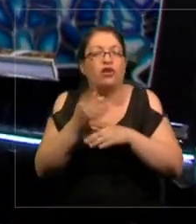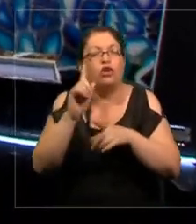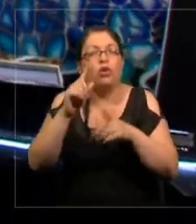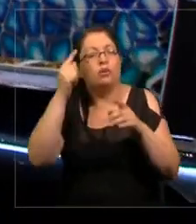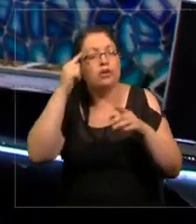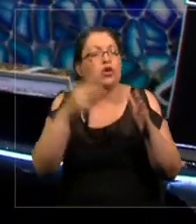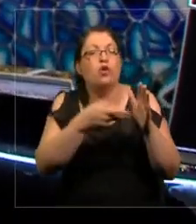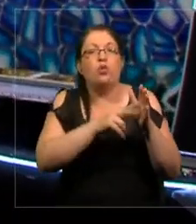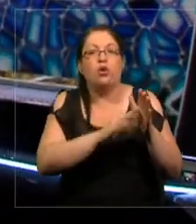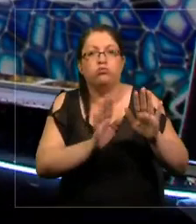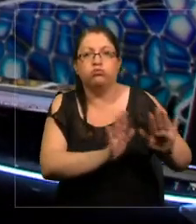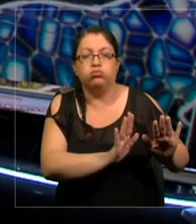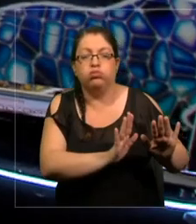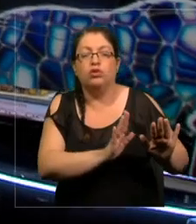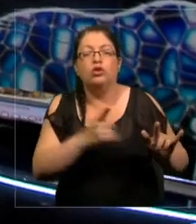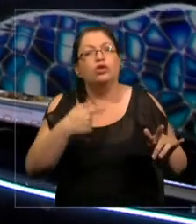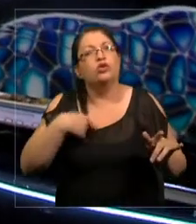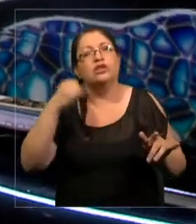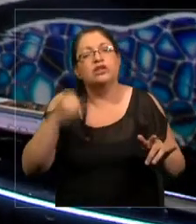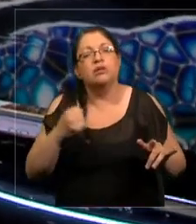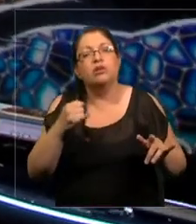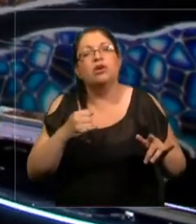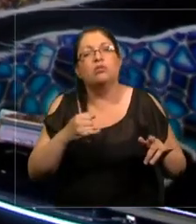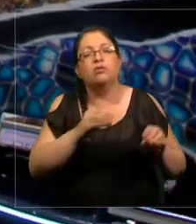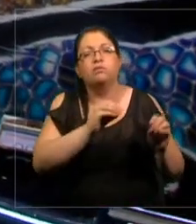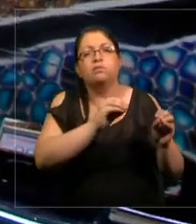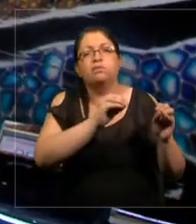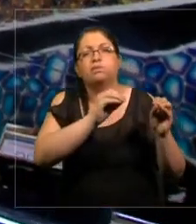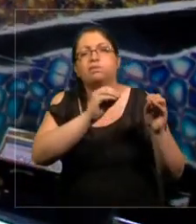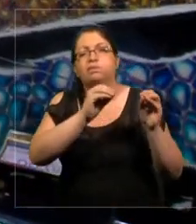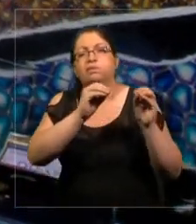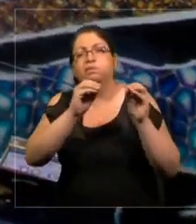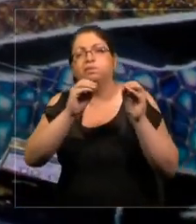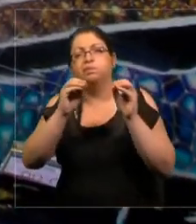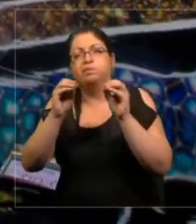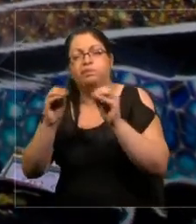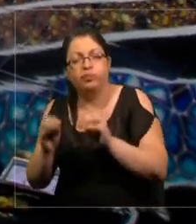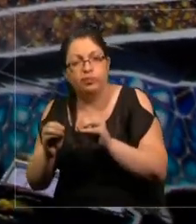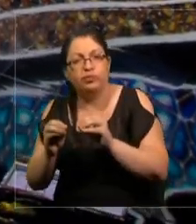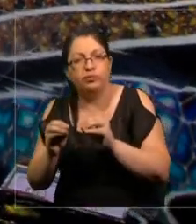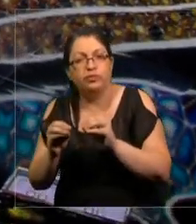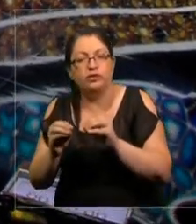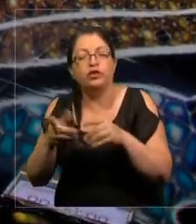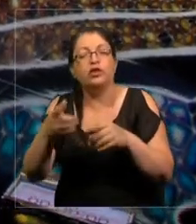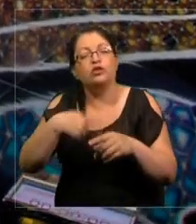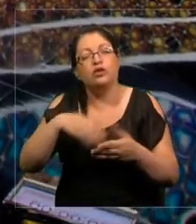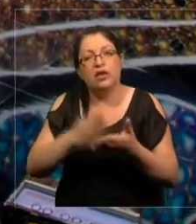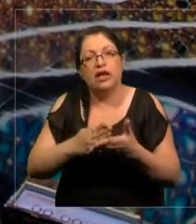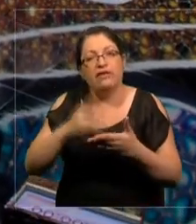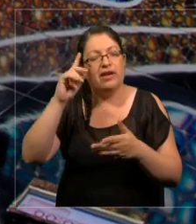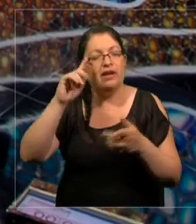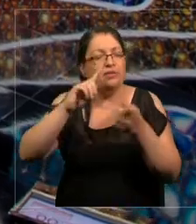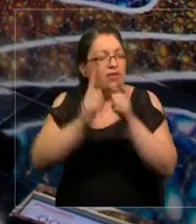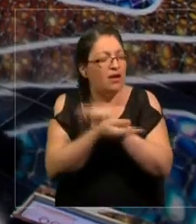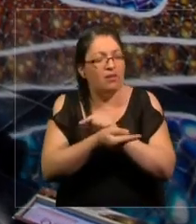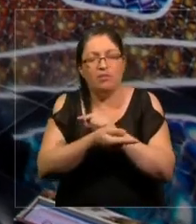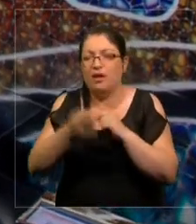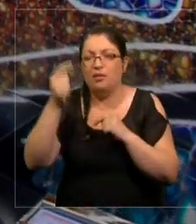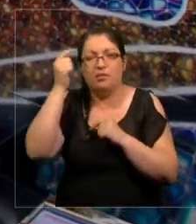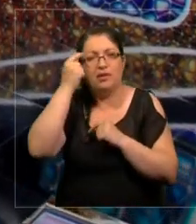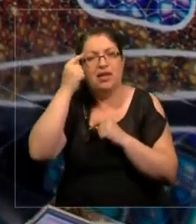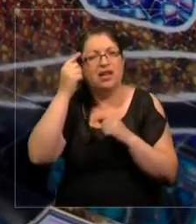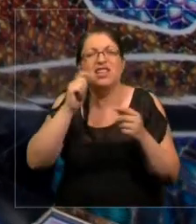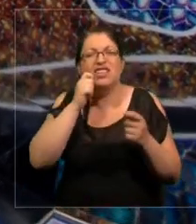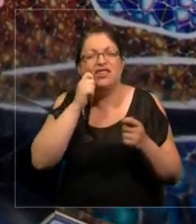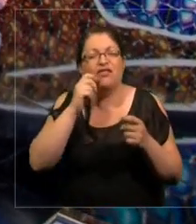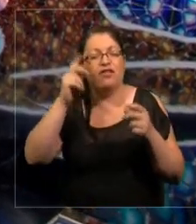pospone, simplemente continuando este mismo ciclo. Por lo tanto, hay que cambiar la idea de lo que es una